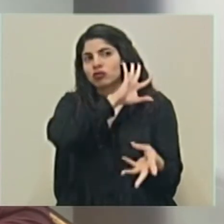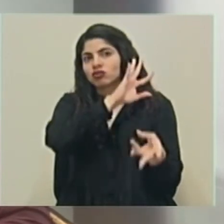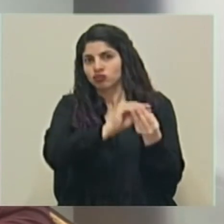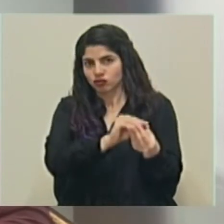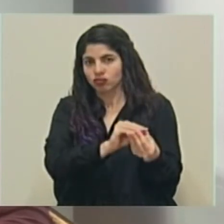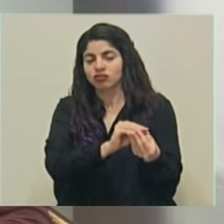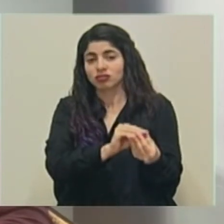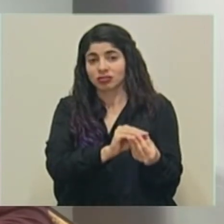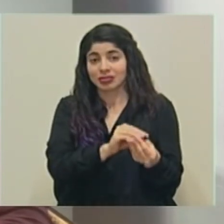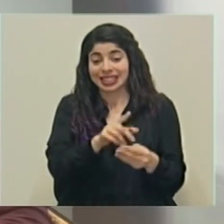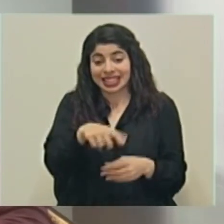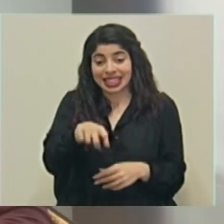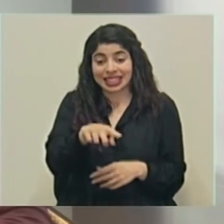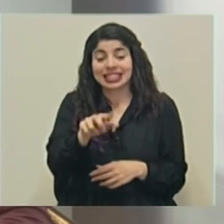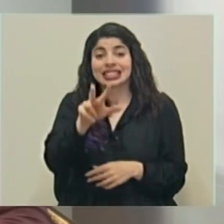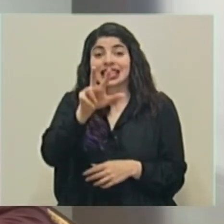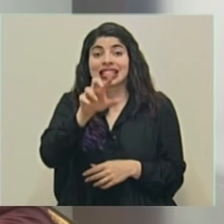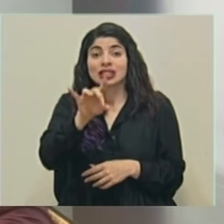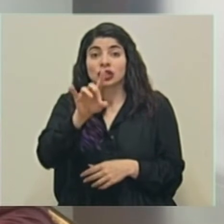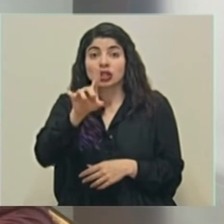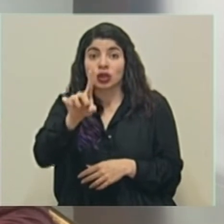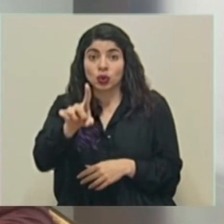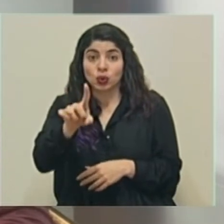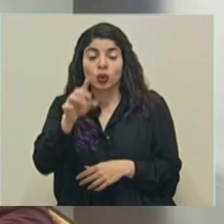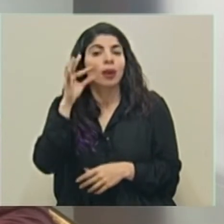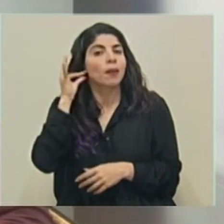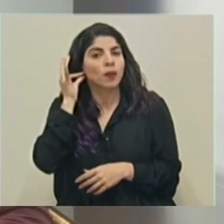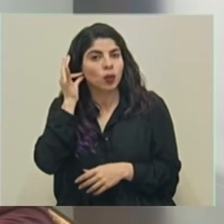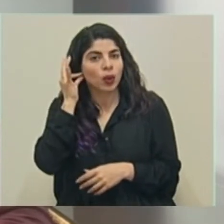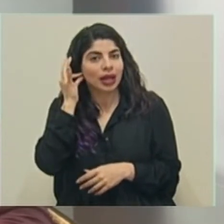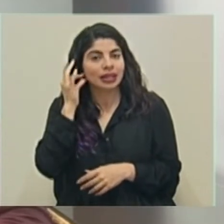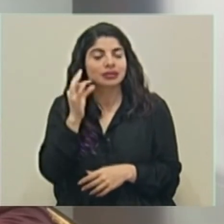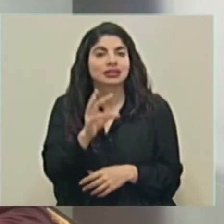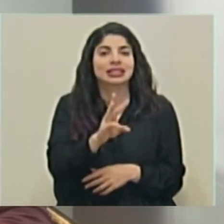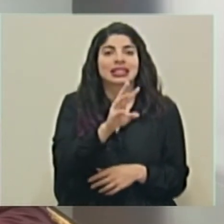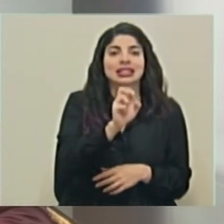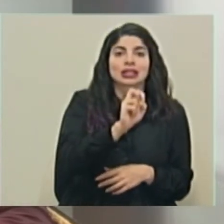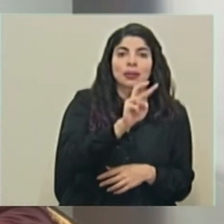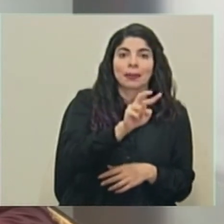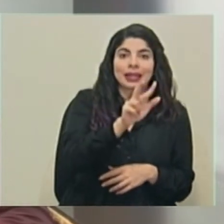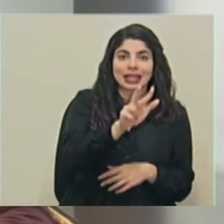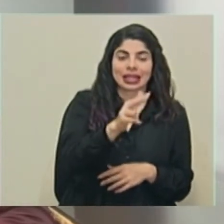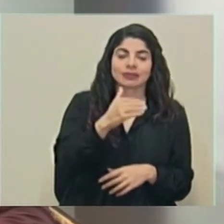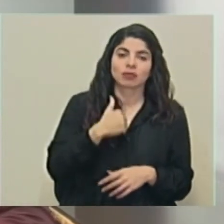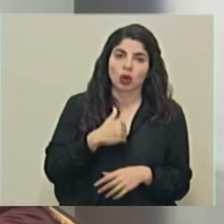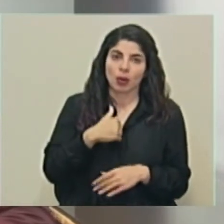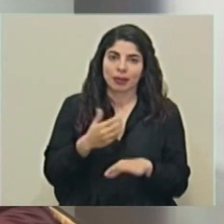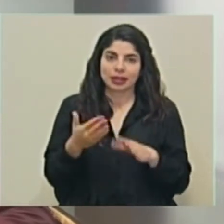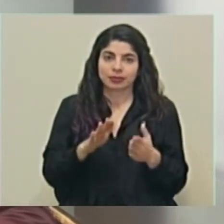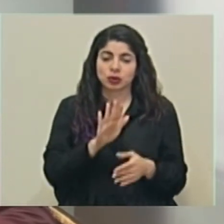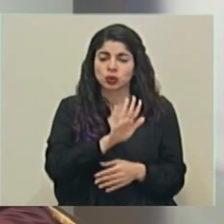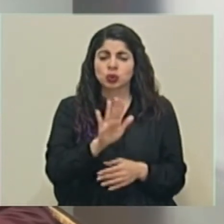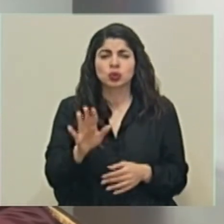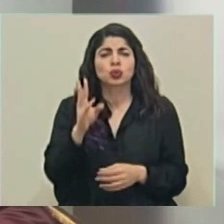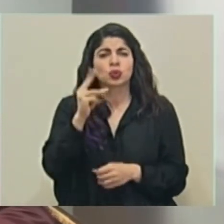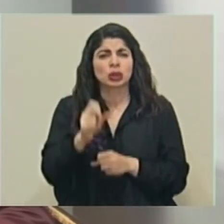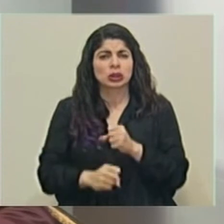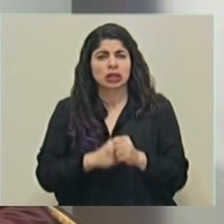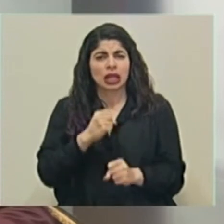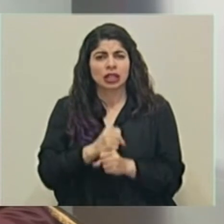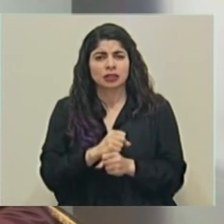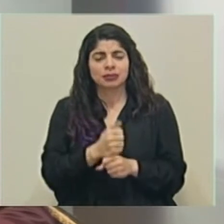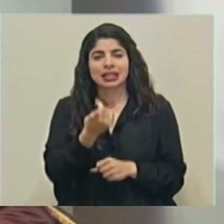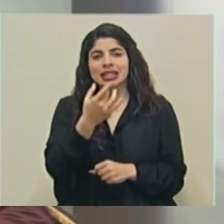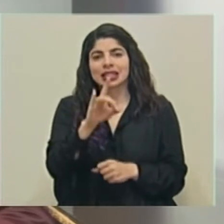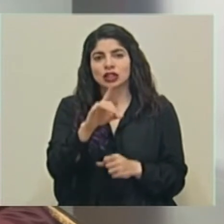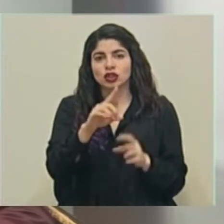de las cuales 381 son mujeres y 623 hombres, con un rango de edad que va desde los